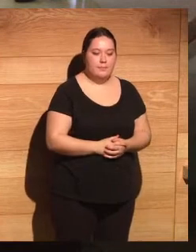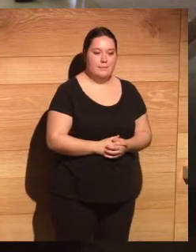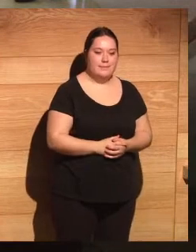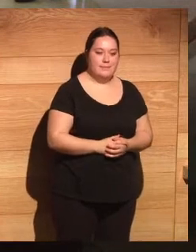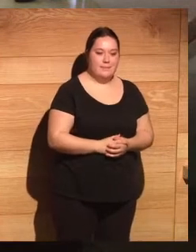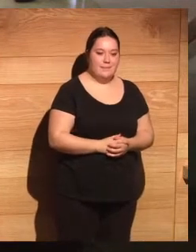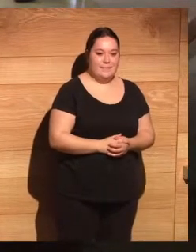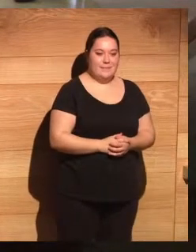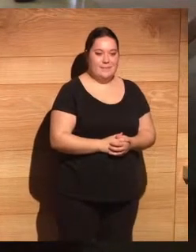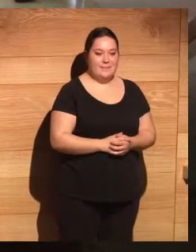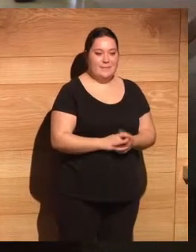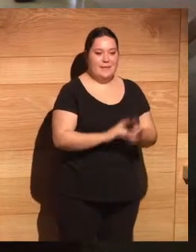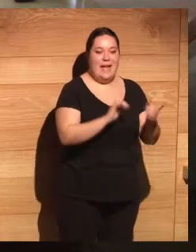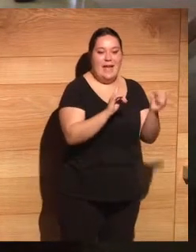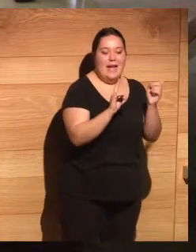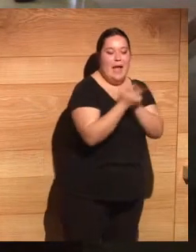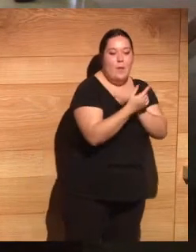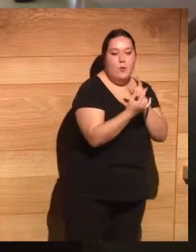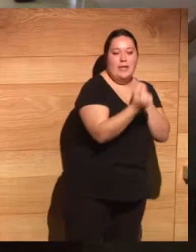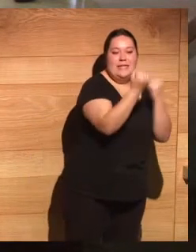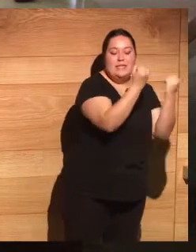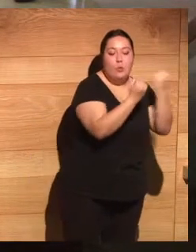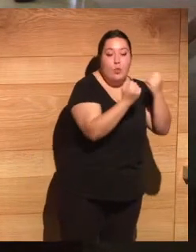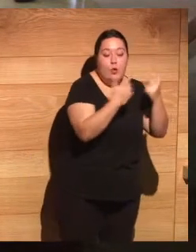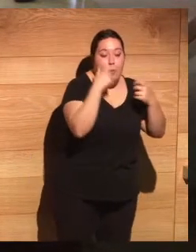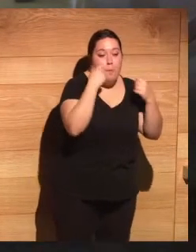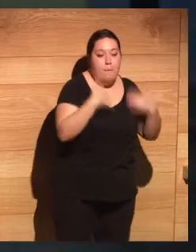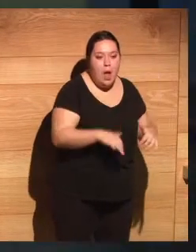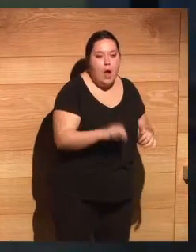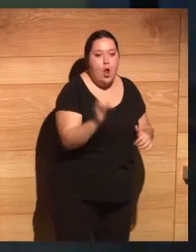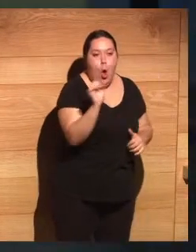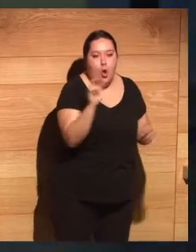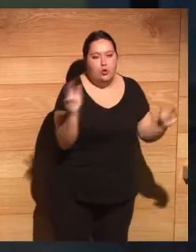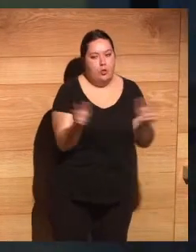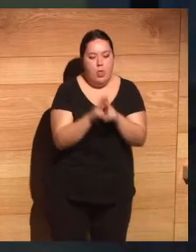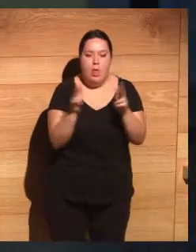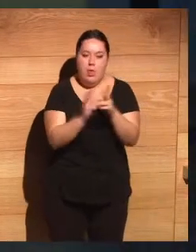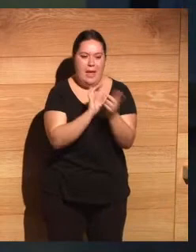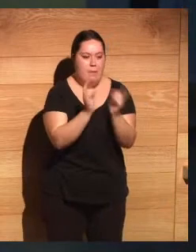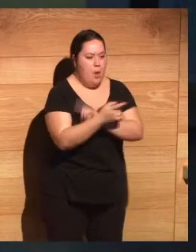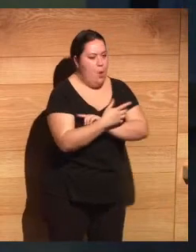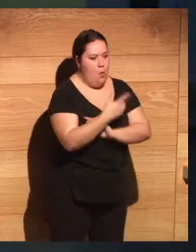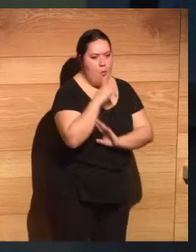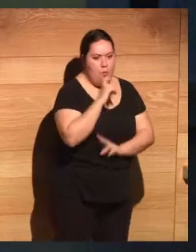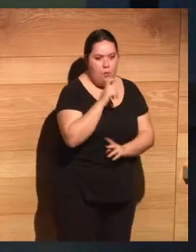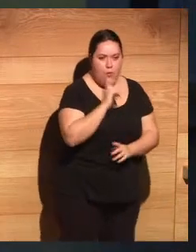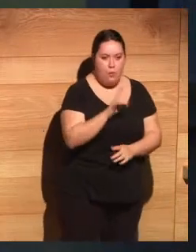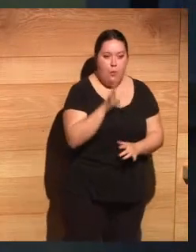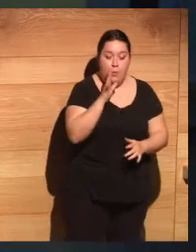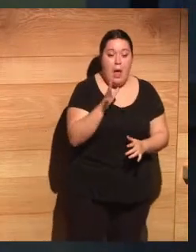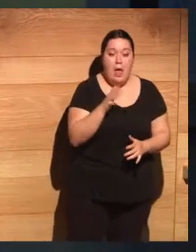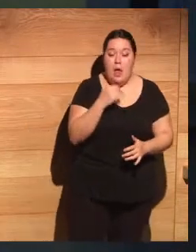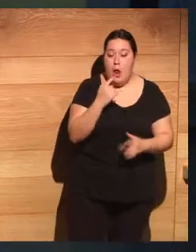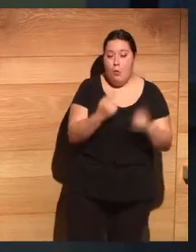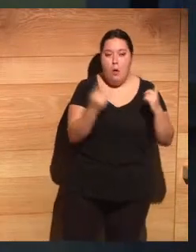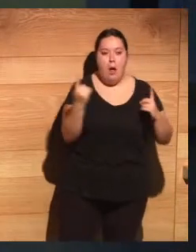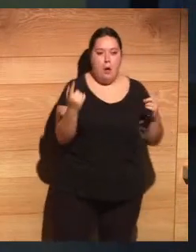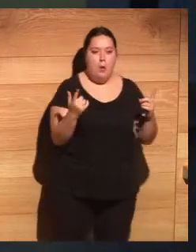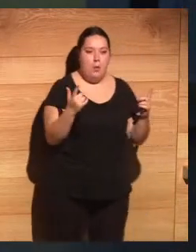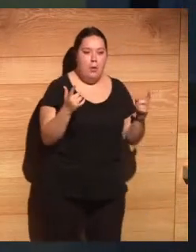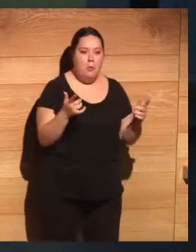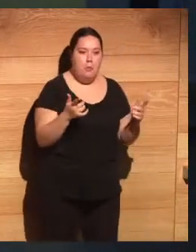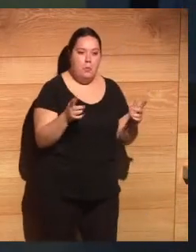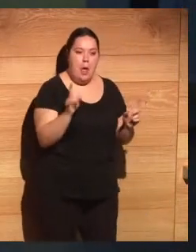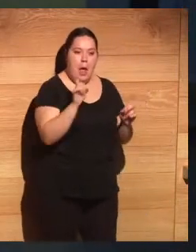las instituciones humanas, de las sociedades y de las instituciones humanas. Hay sociedades que saben optimizar porque se han preparado política